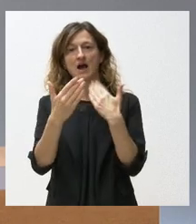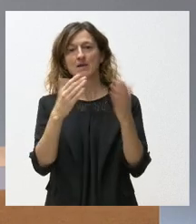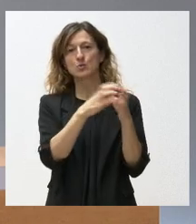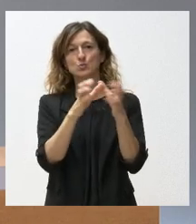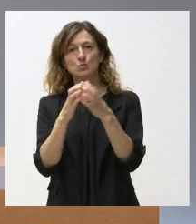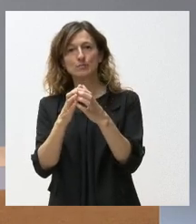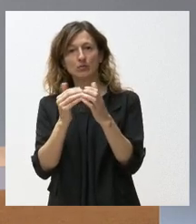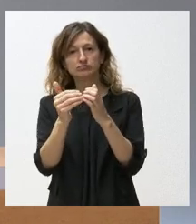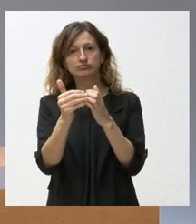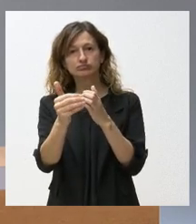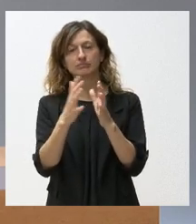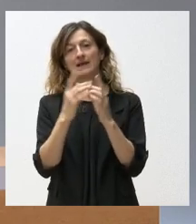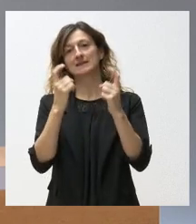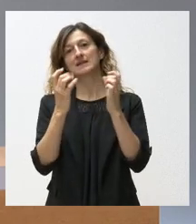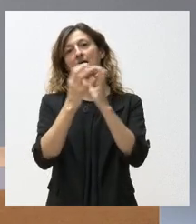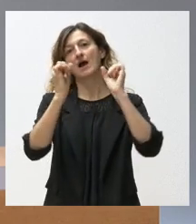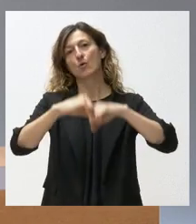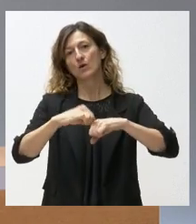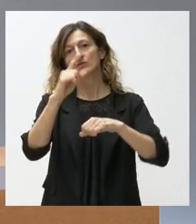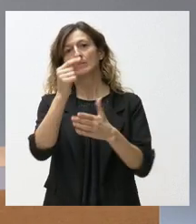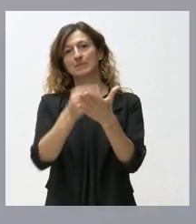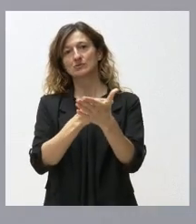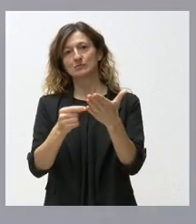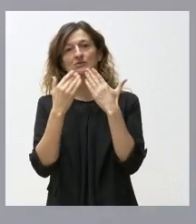a llegar a esos acuerdos de cara al presupuesto. Gracias.